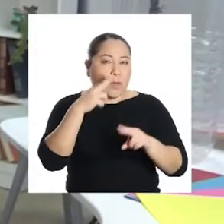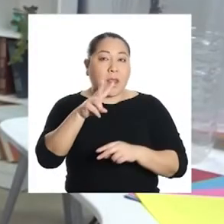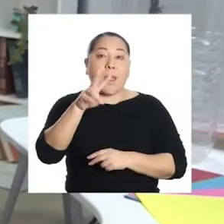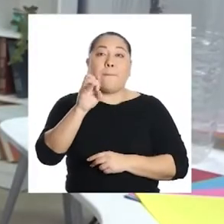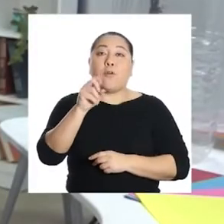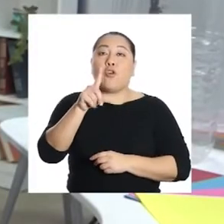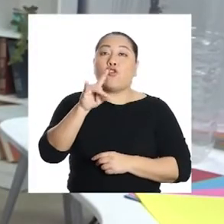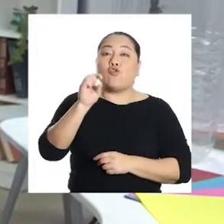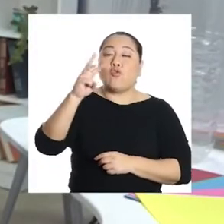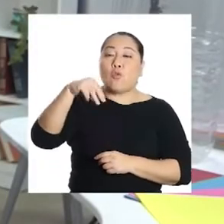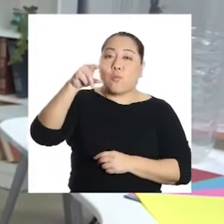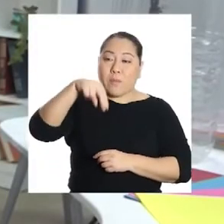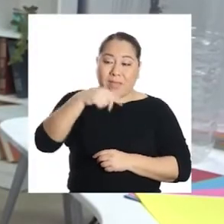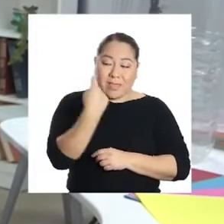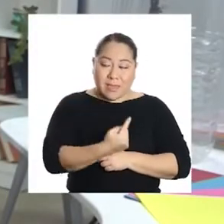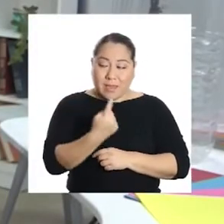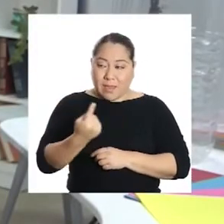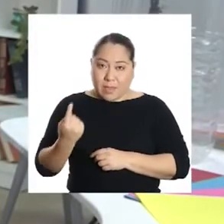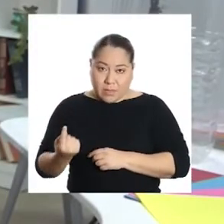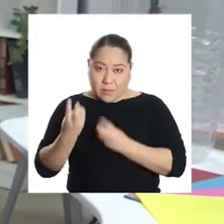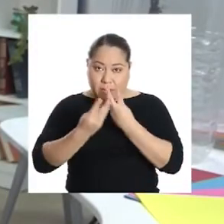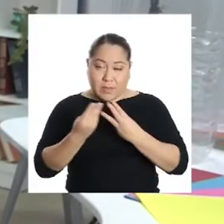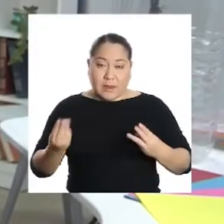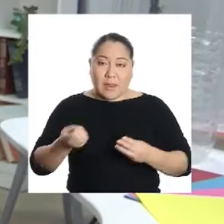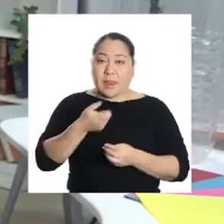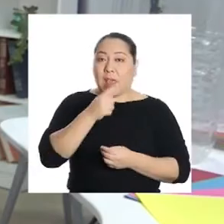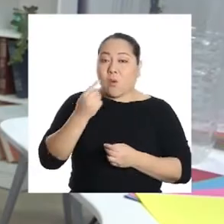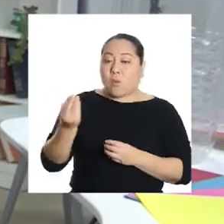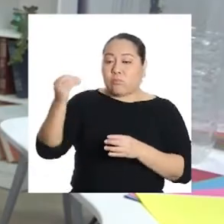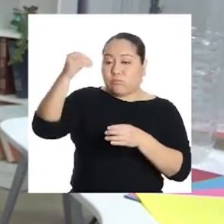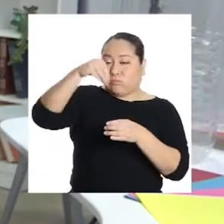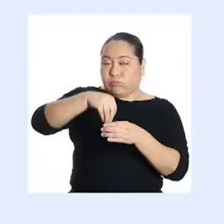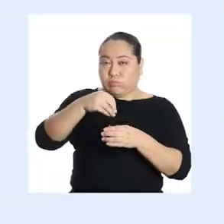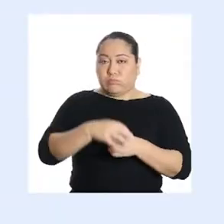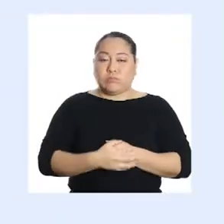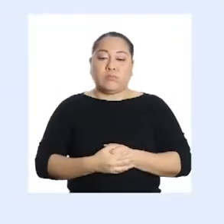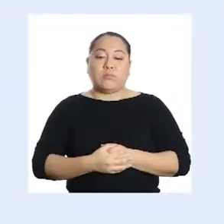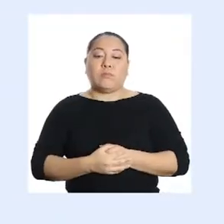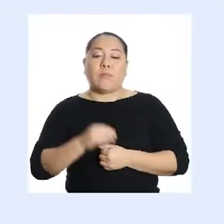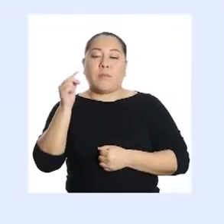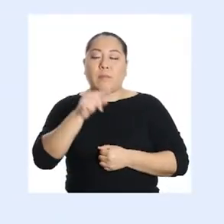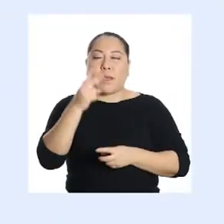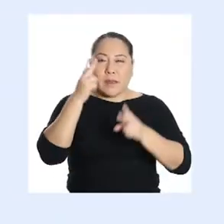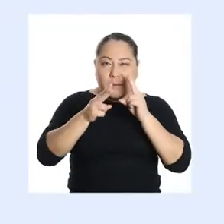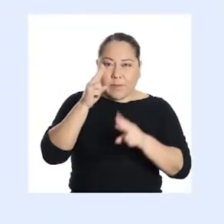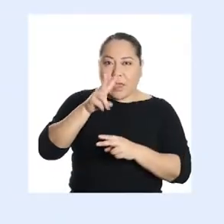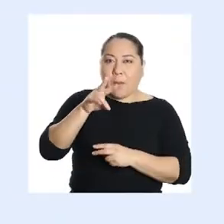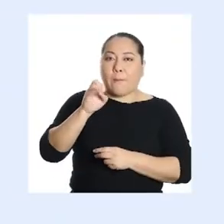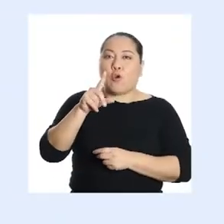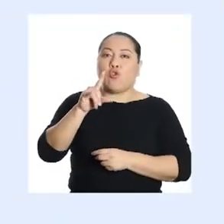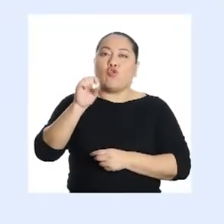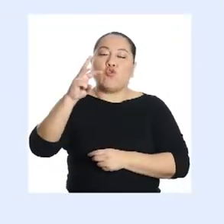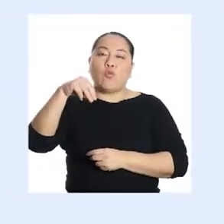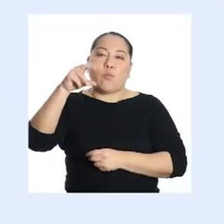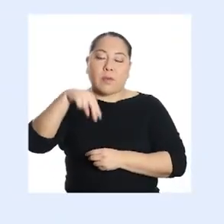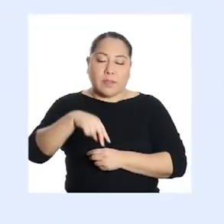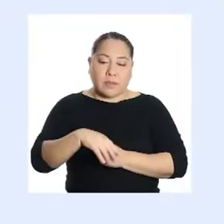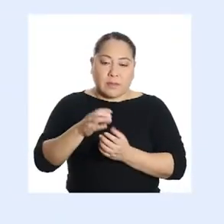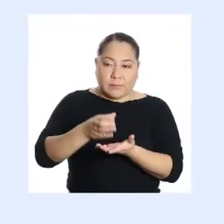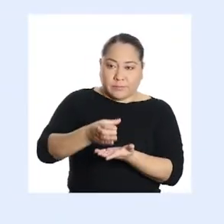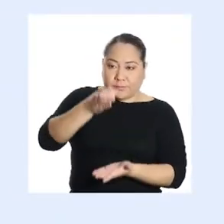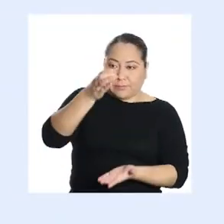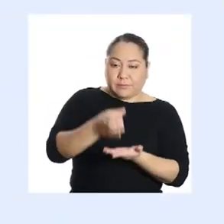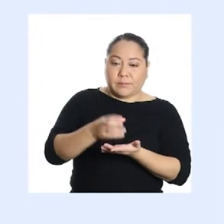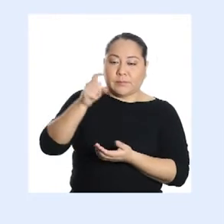debemos calcular el volumen de cada insumo y del agua que irá en la abertura. Para determinar el volumen del